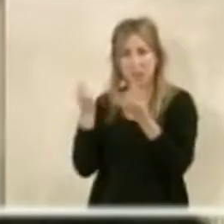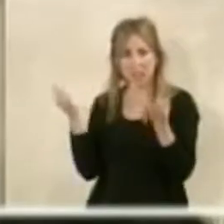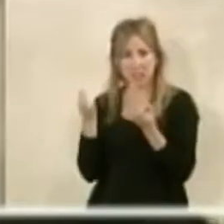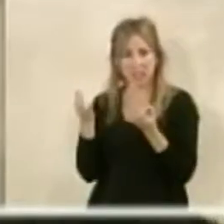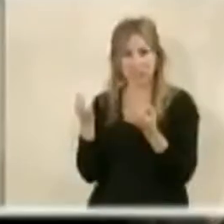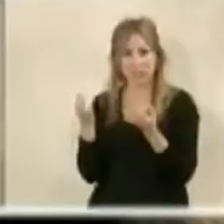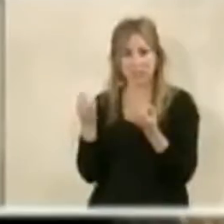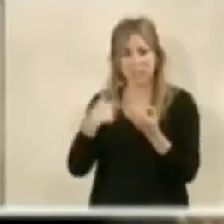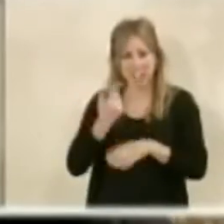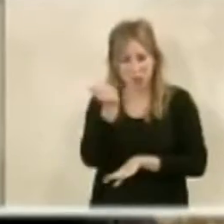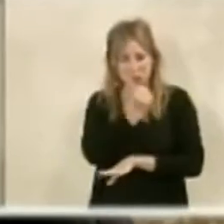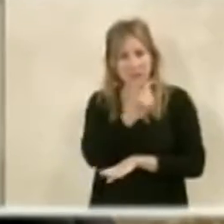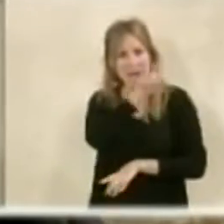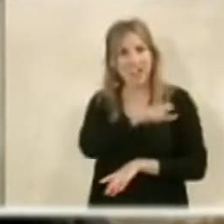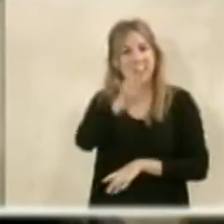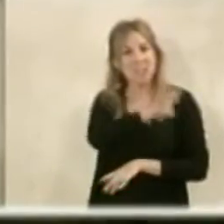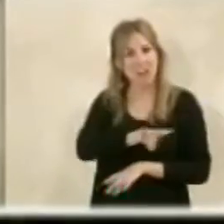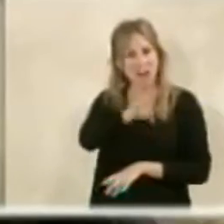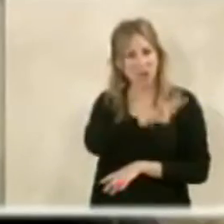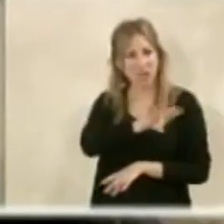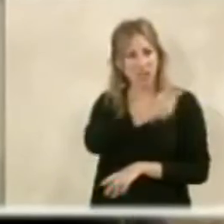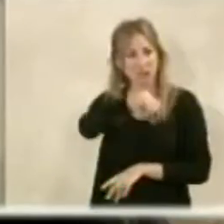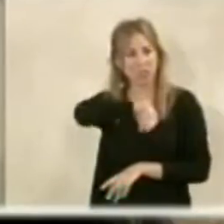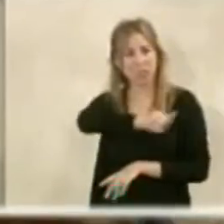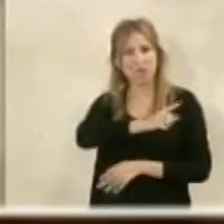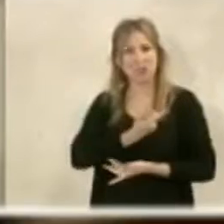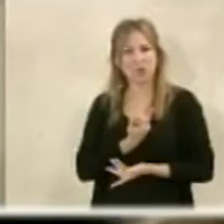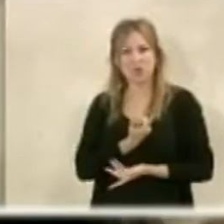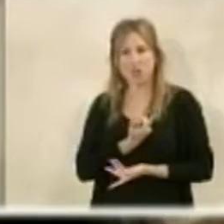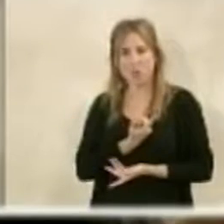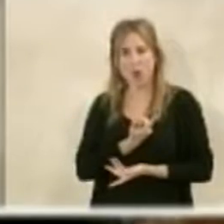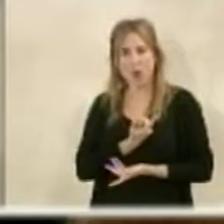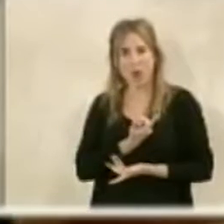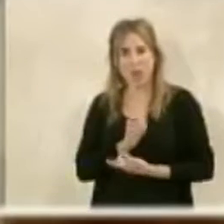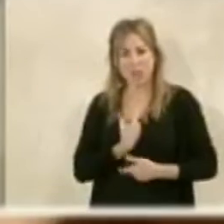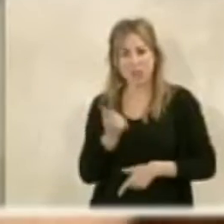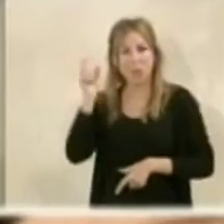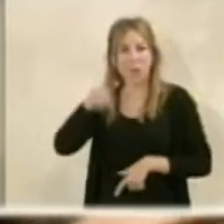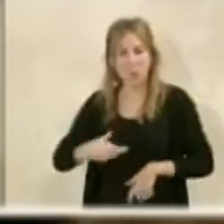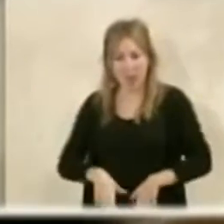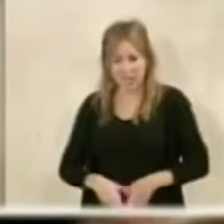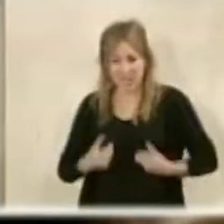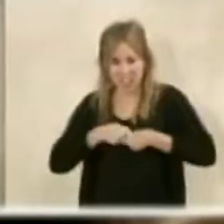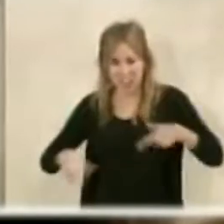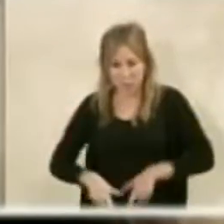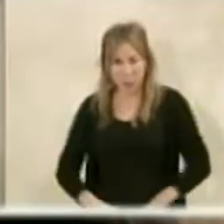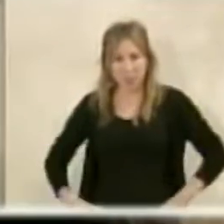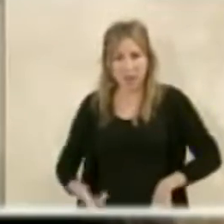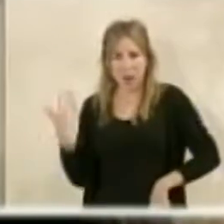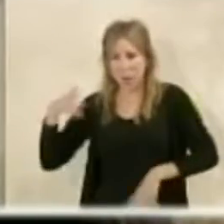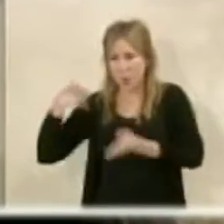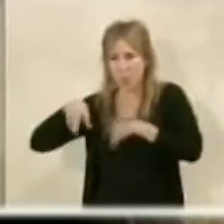gente de Izquierda Unida no somos nuestros roditas que salimos con el taparrabos de las cuadras de Conan, sabemos lo que estamos diciendo.